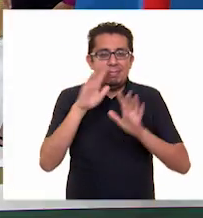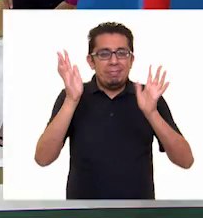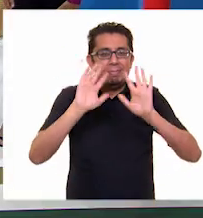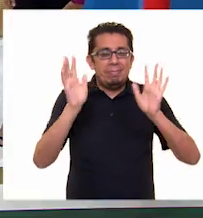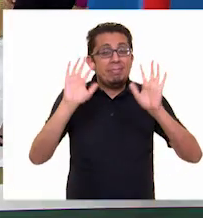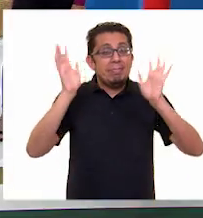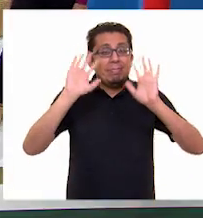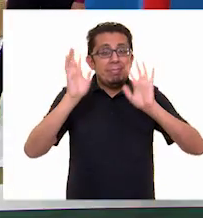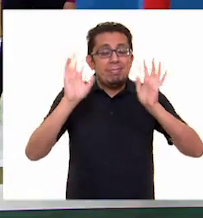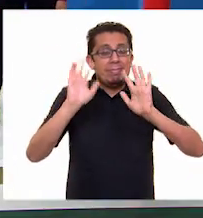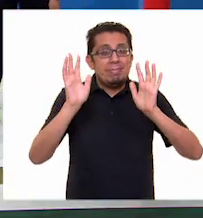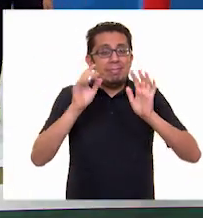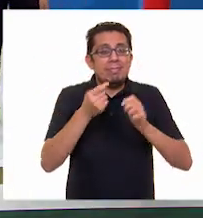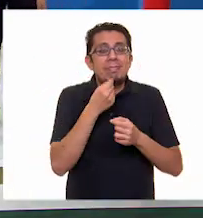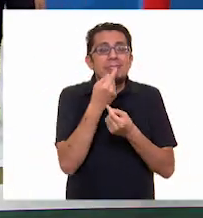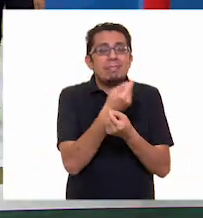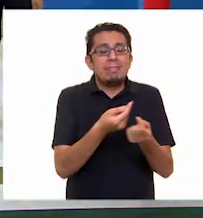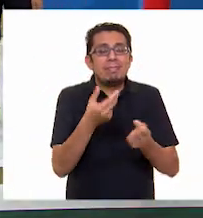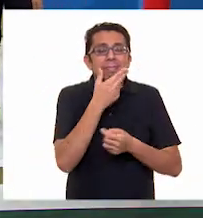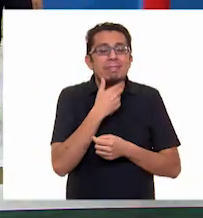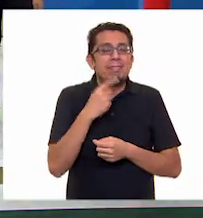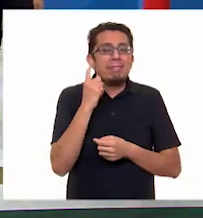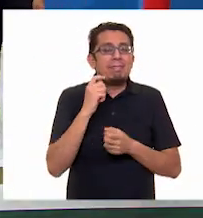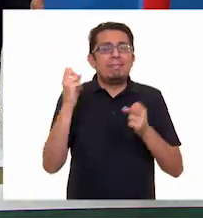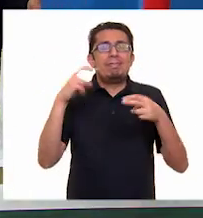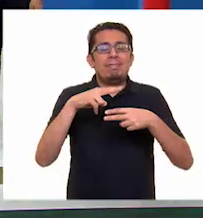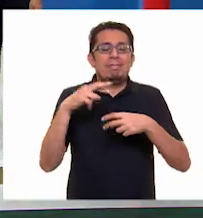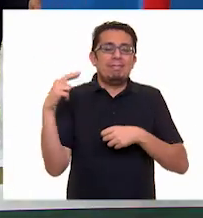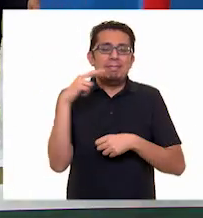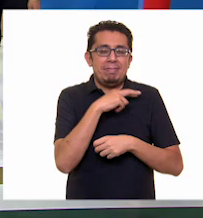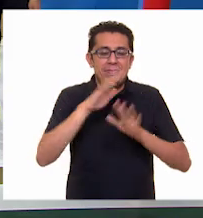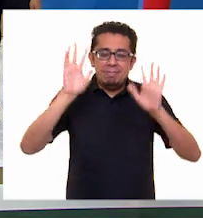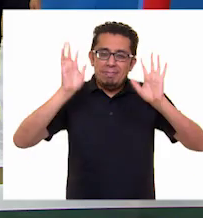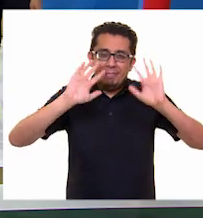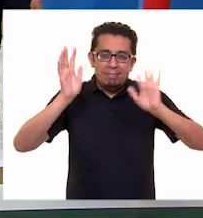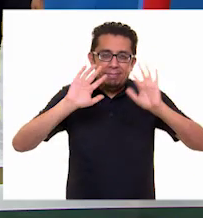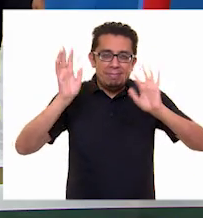¡Adiós! ¡Adiós, niñas y niños! ¡Nos vemos pronto!